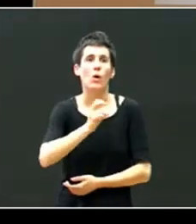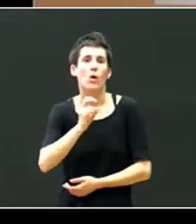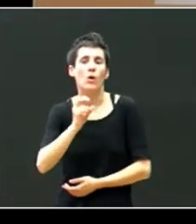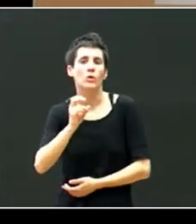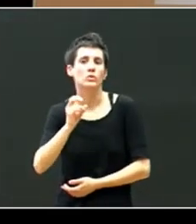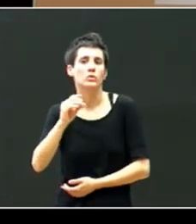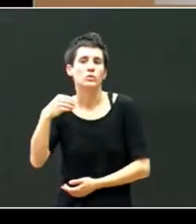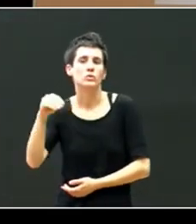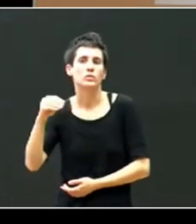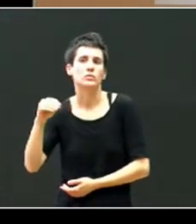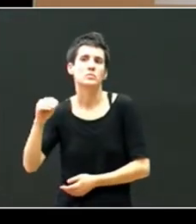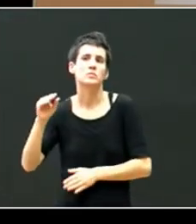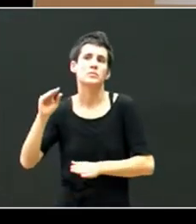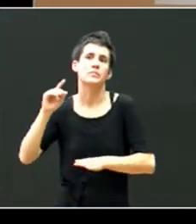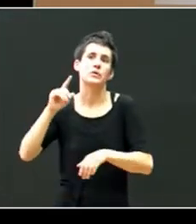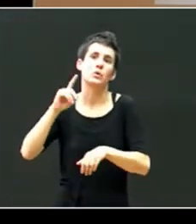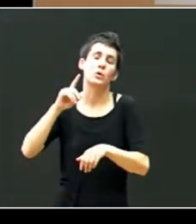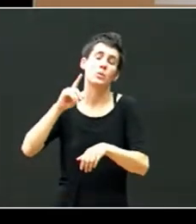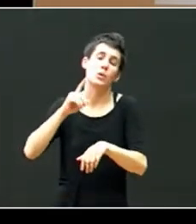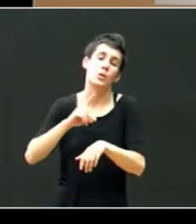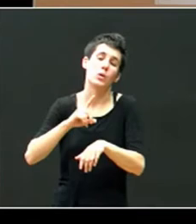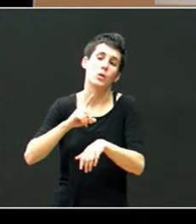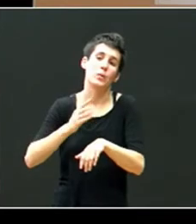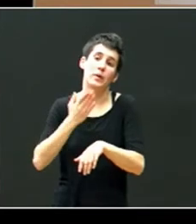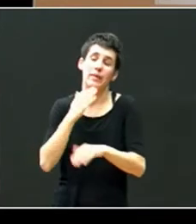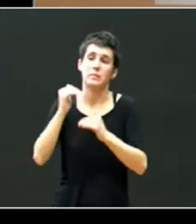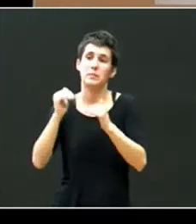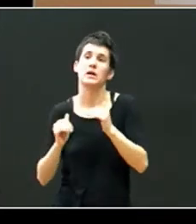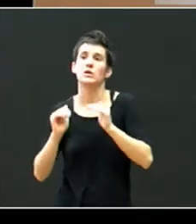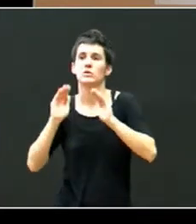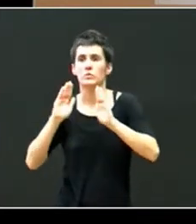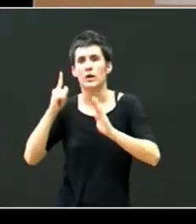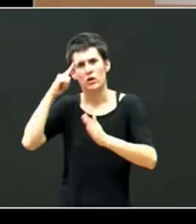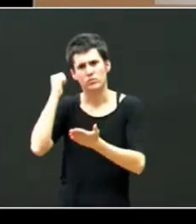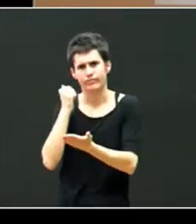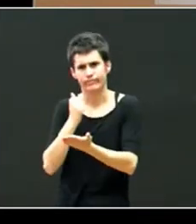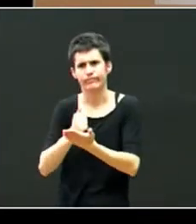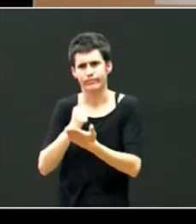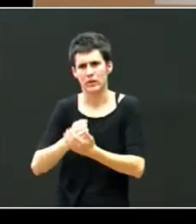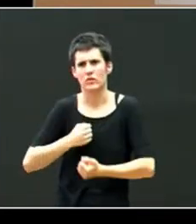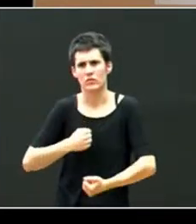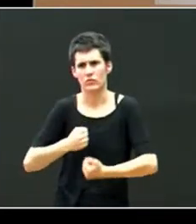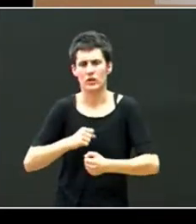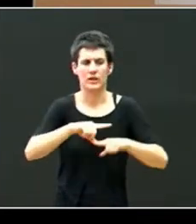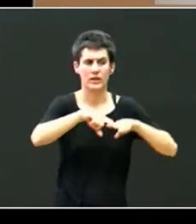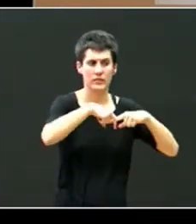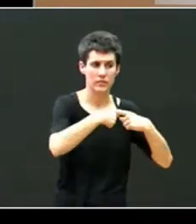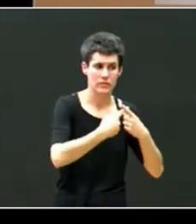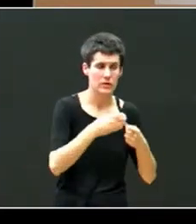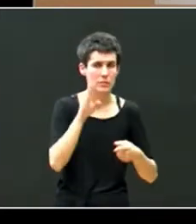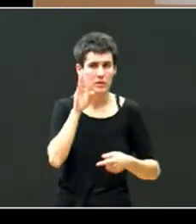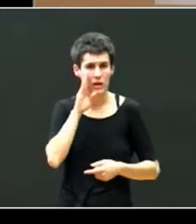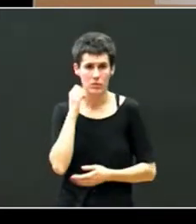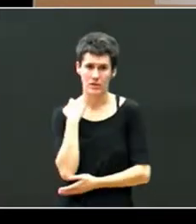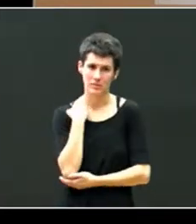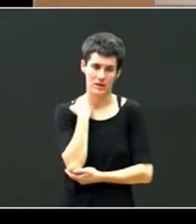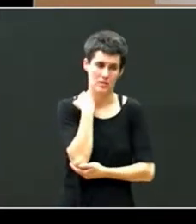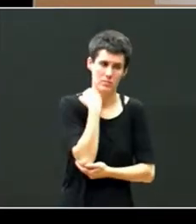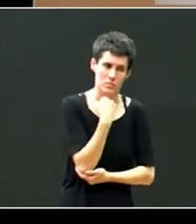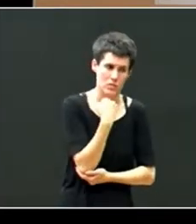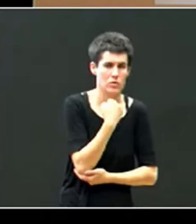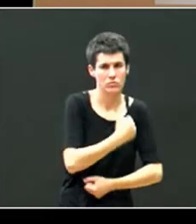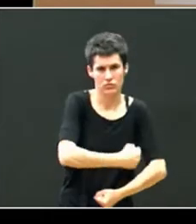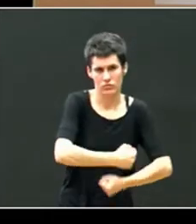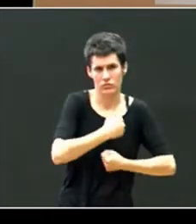menos tiempo pero con una traumatización y un trastorno del apego a esas familias tenemos que darles un apoyo mucho más intensivo